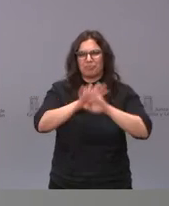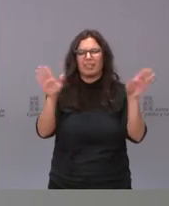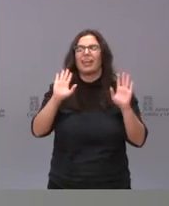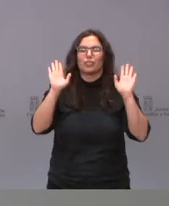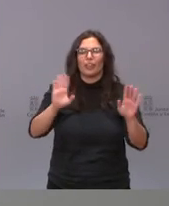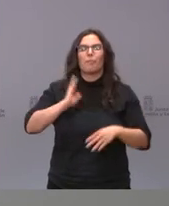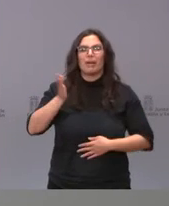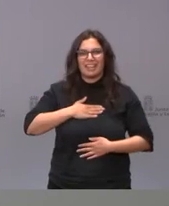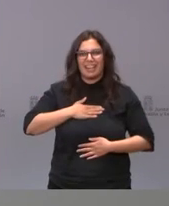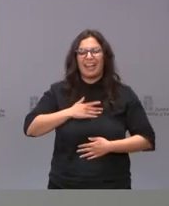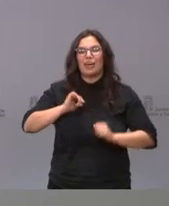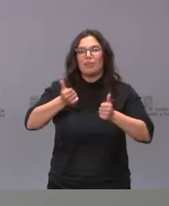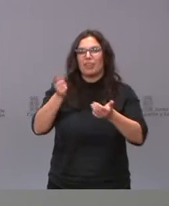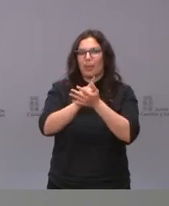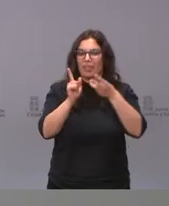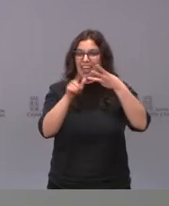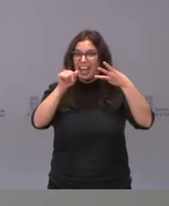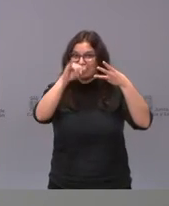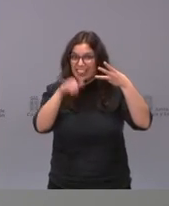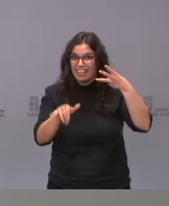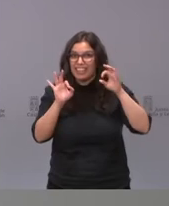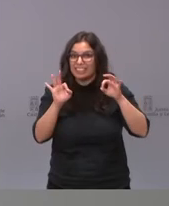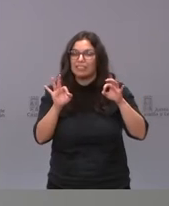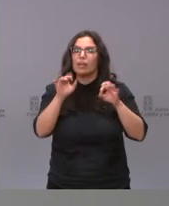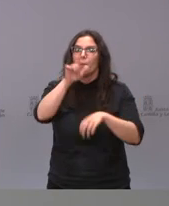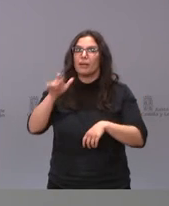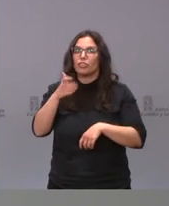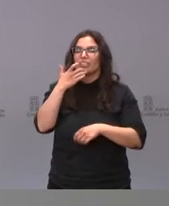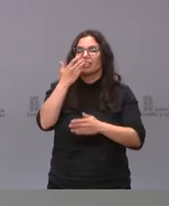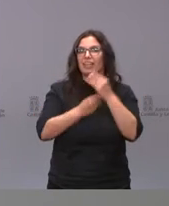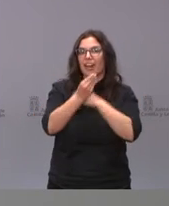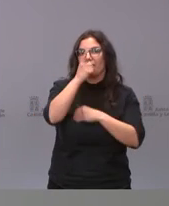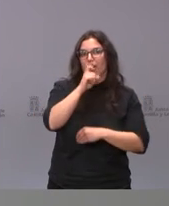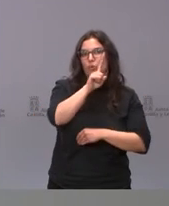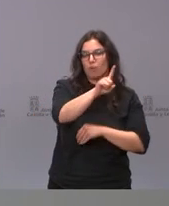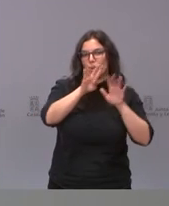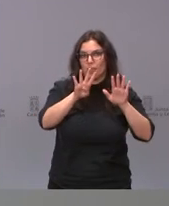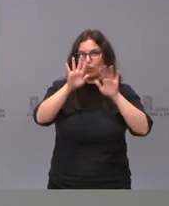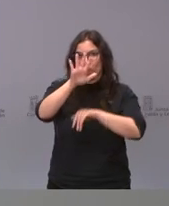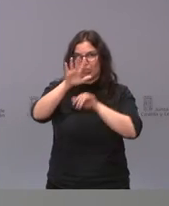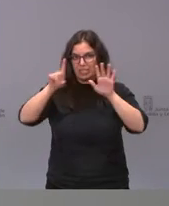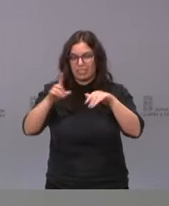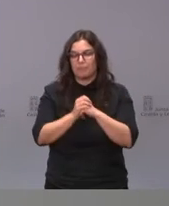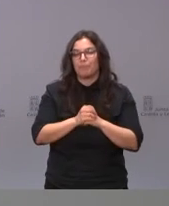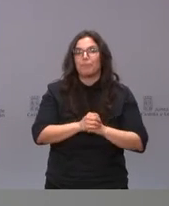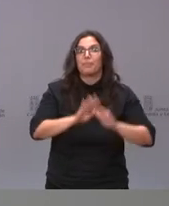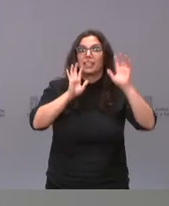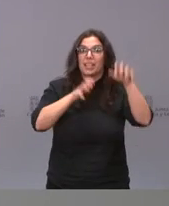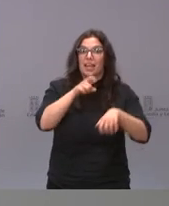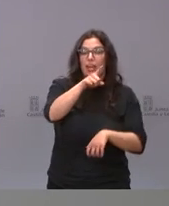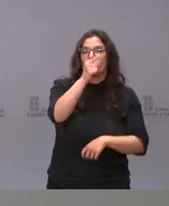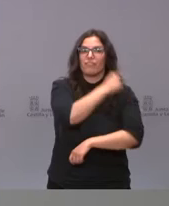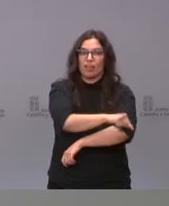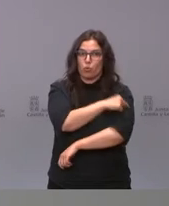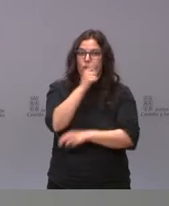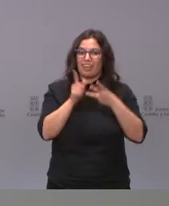se reinicia astrazéneca en aquellas personas nacidas en 1956 en león se vacuna con